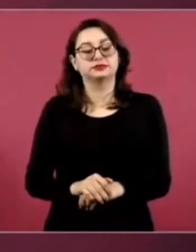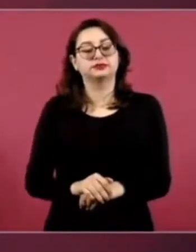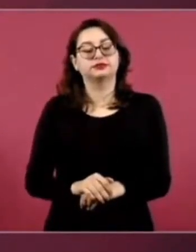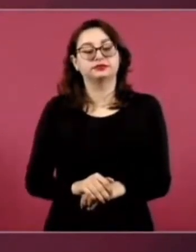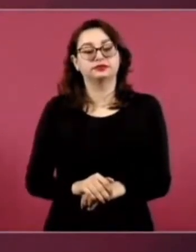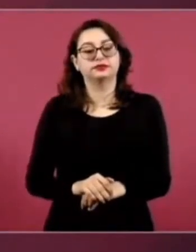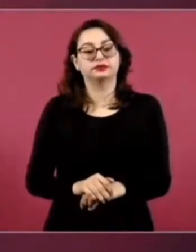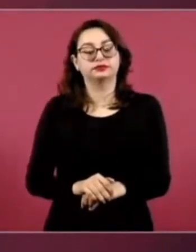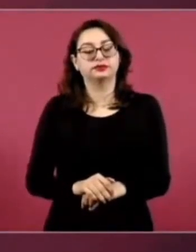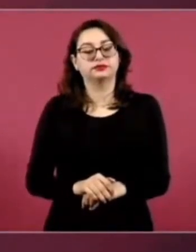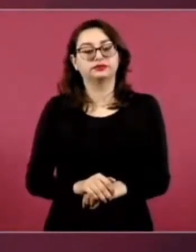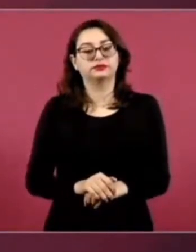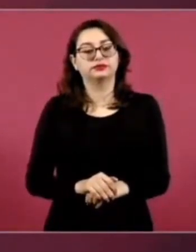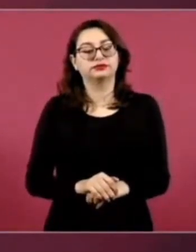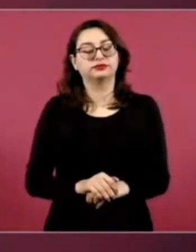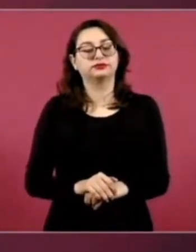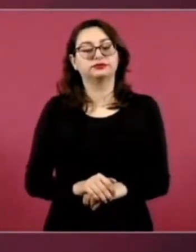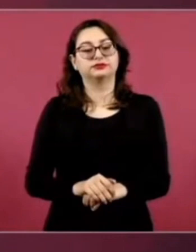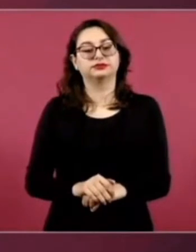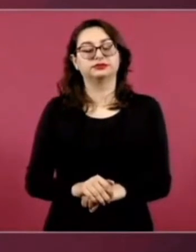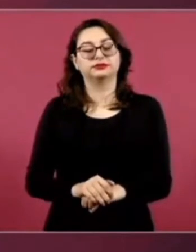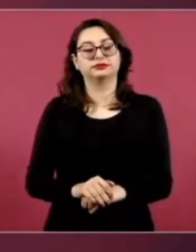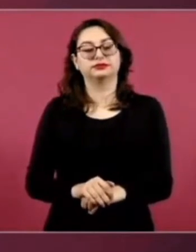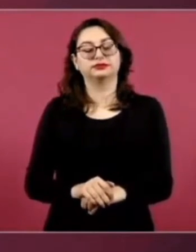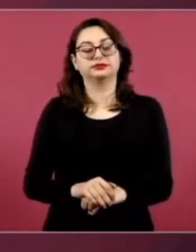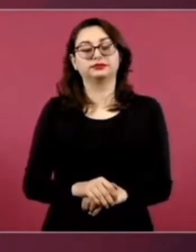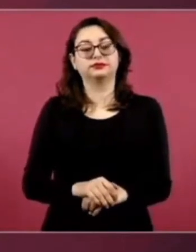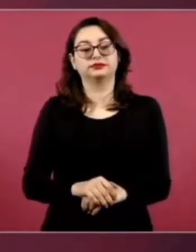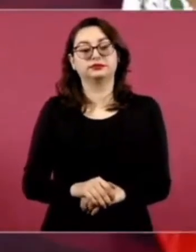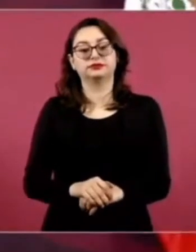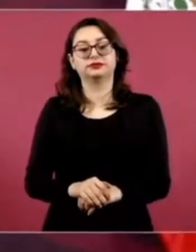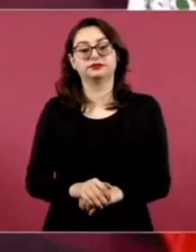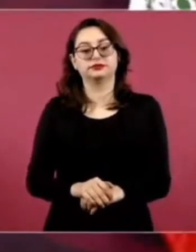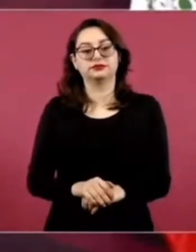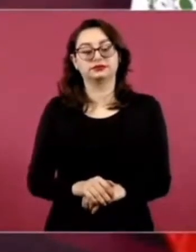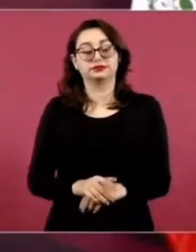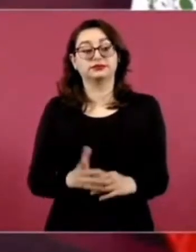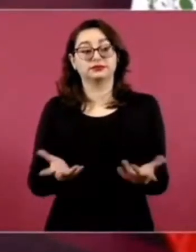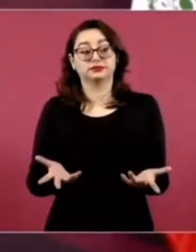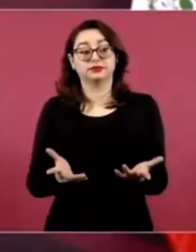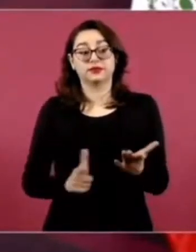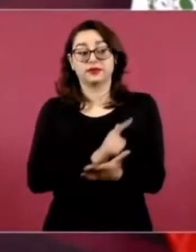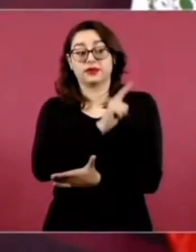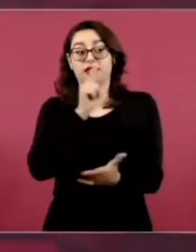cuando es derecho,